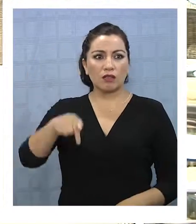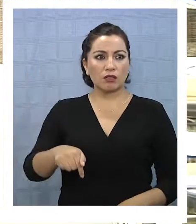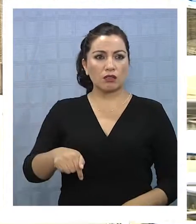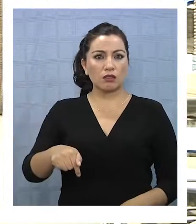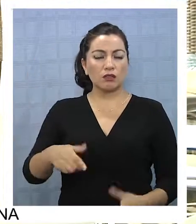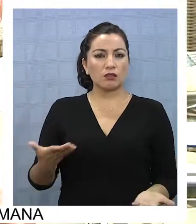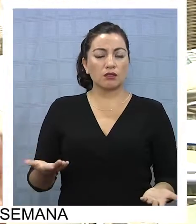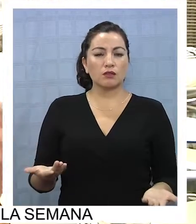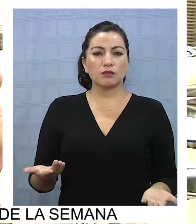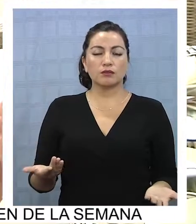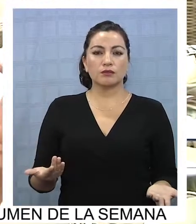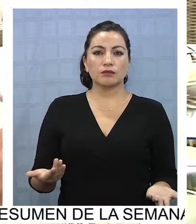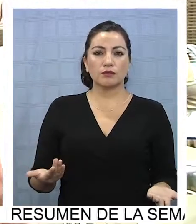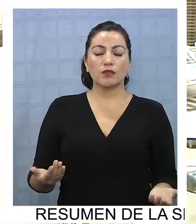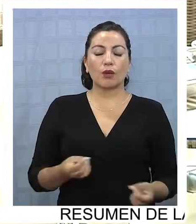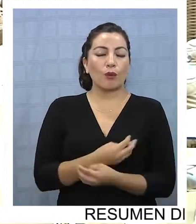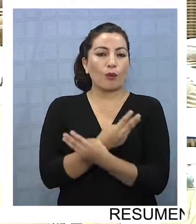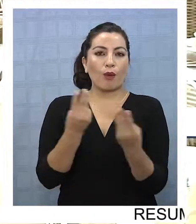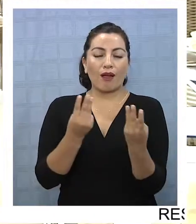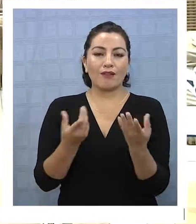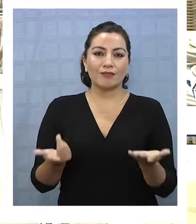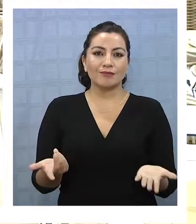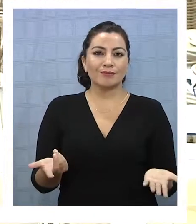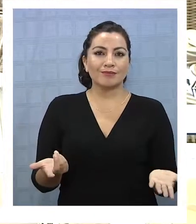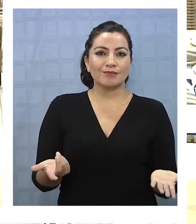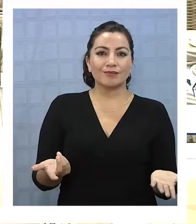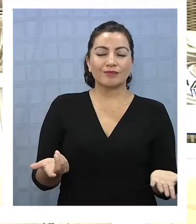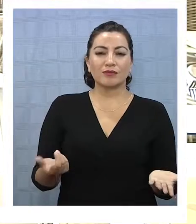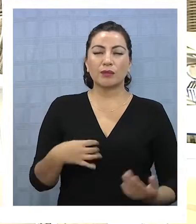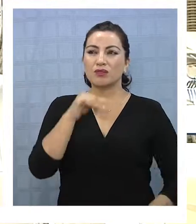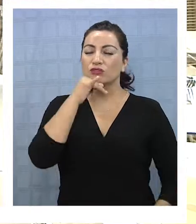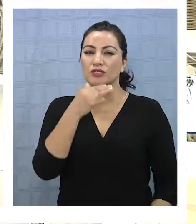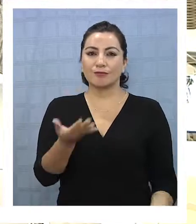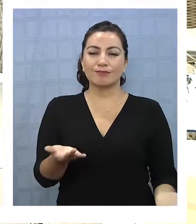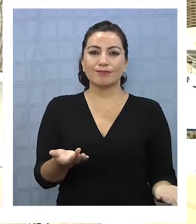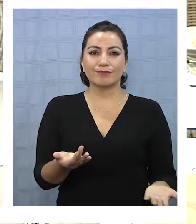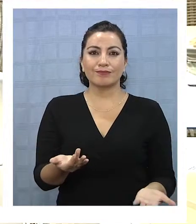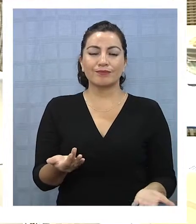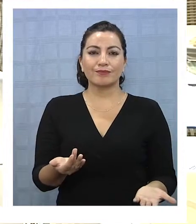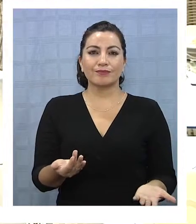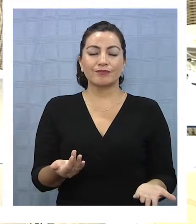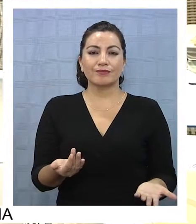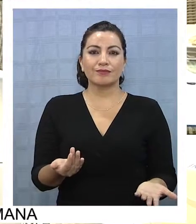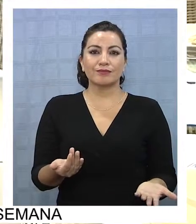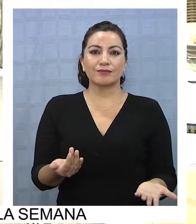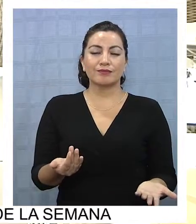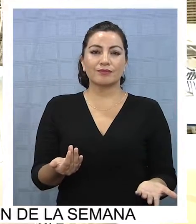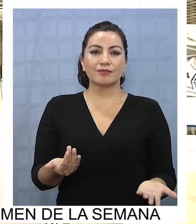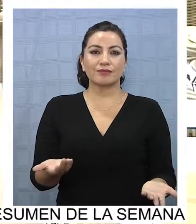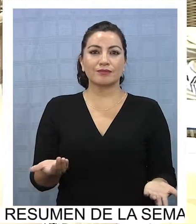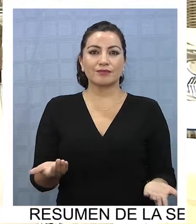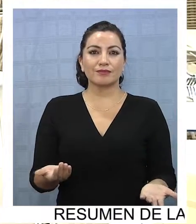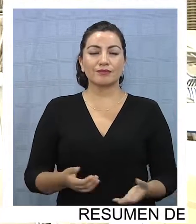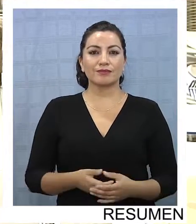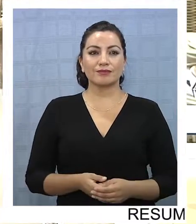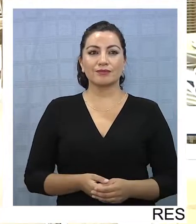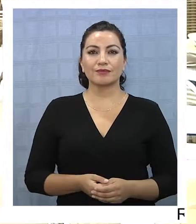el George Michael, ¿cachai? Es como guau, como, o si no, no sé, mira, con el tío,